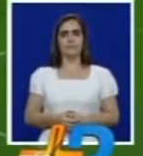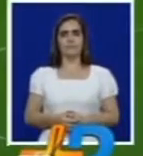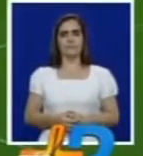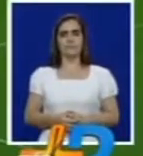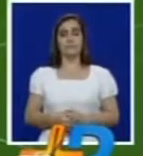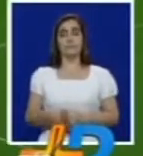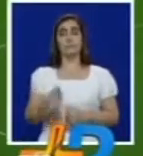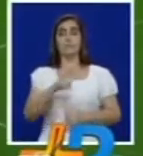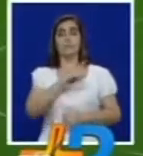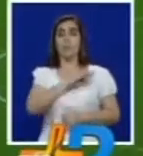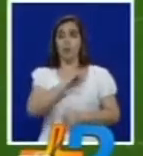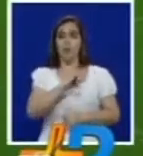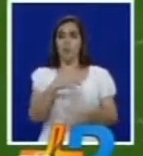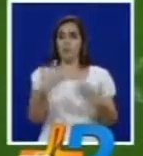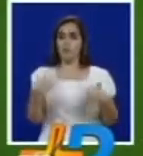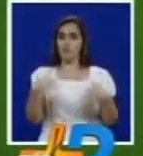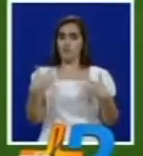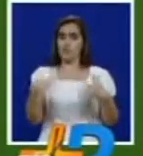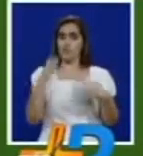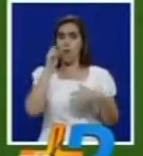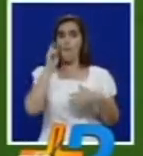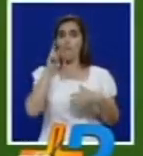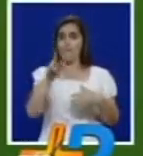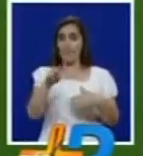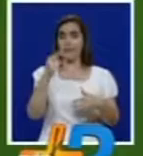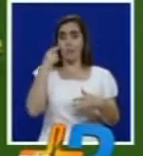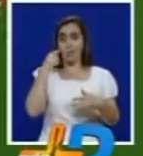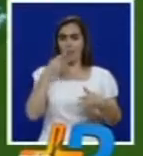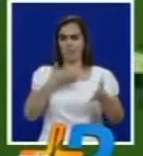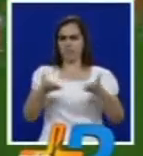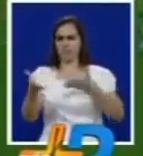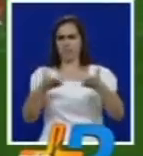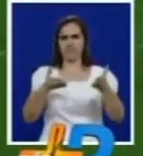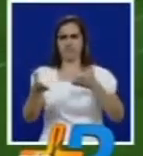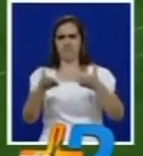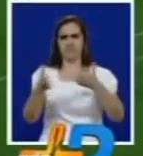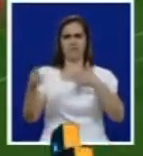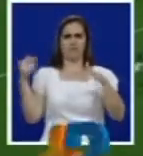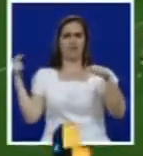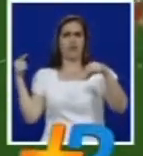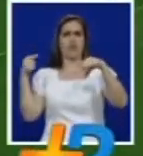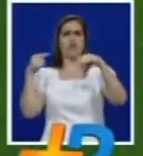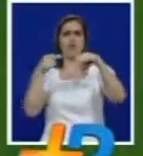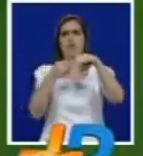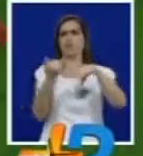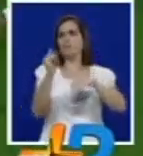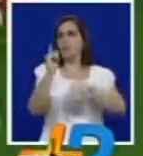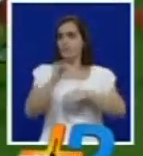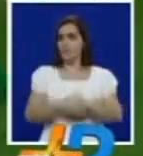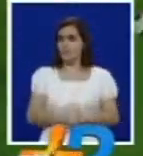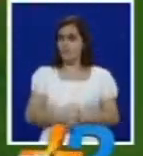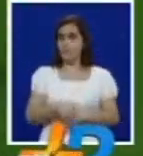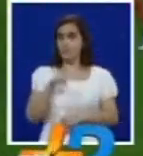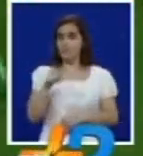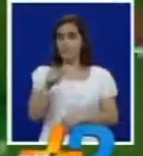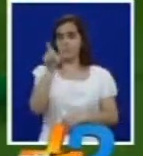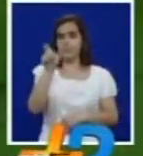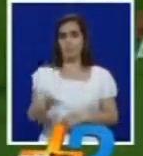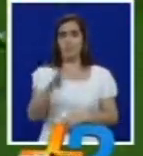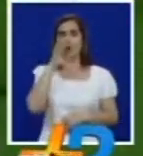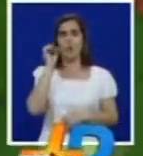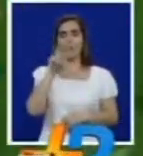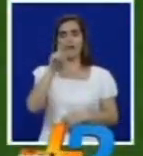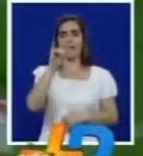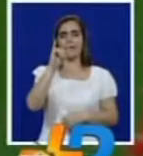un deportivo cal y contundente miren la manera como rompe el bloque defensivo del contrario y que lizarazazo no me equivoqué